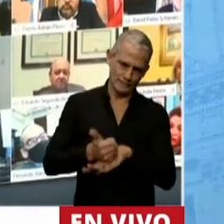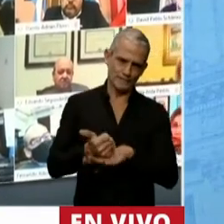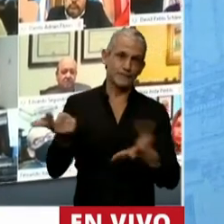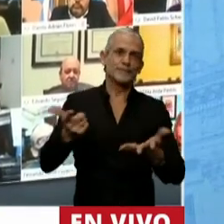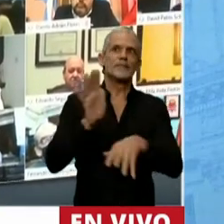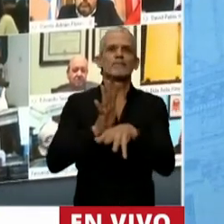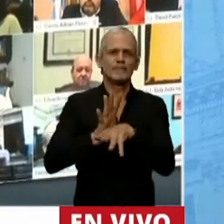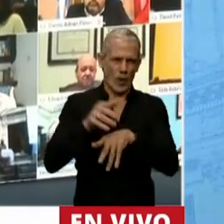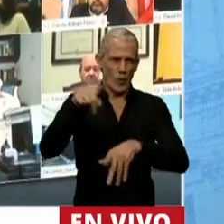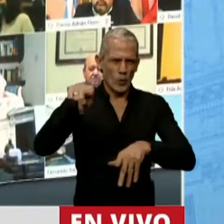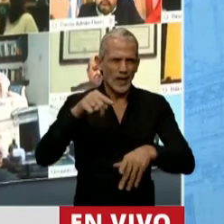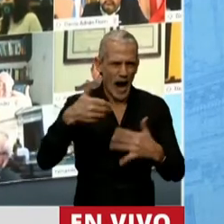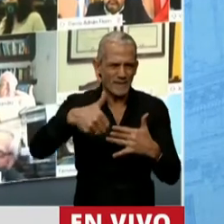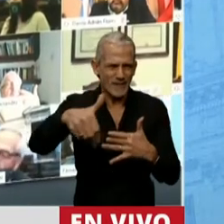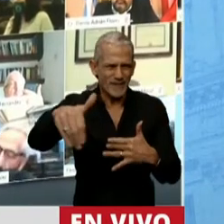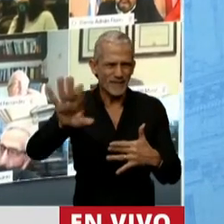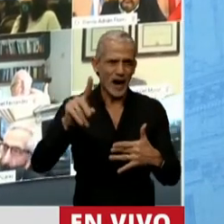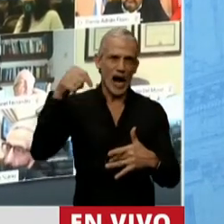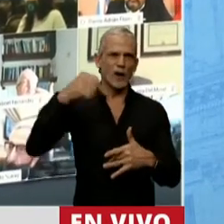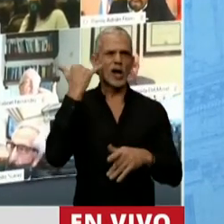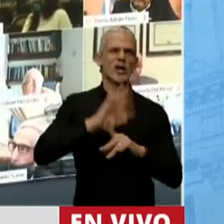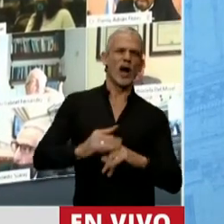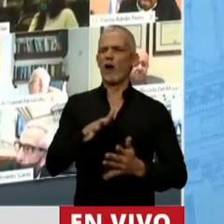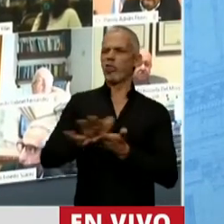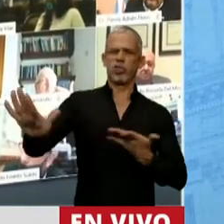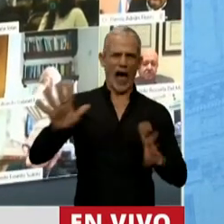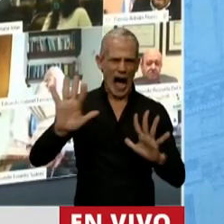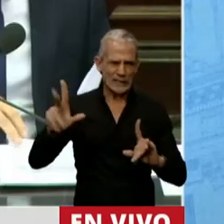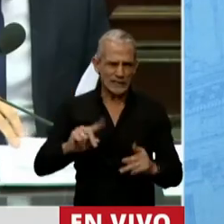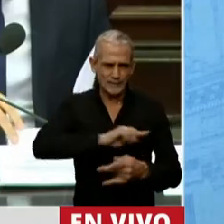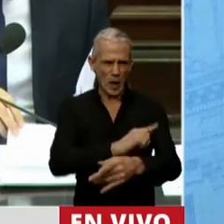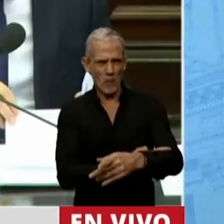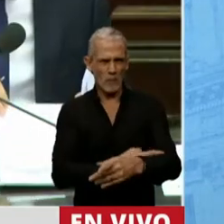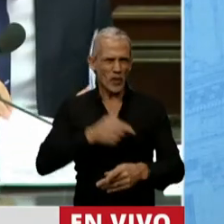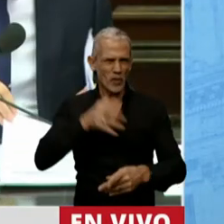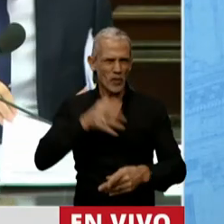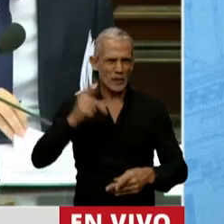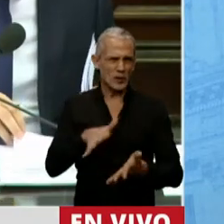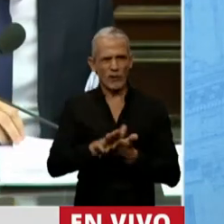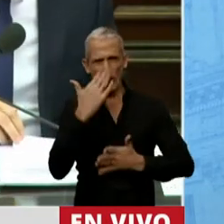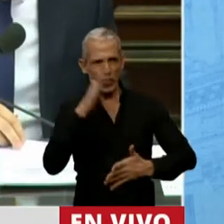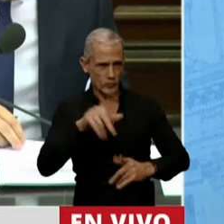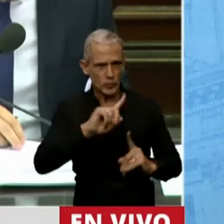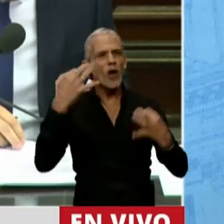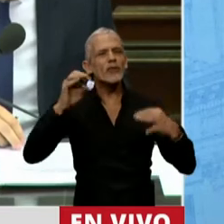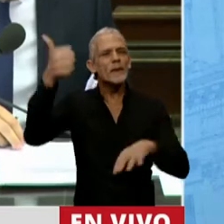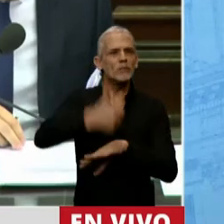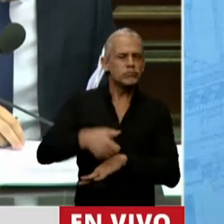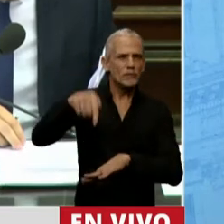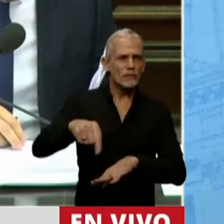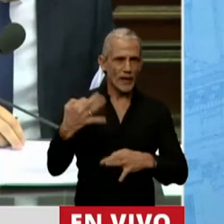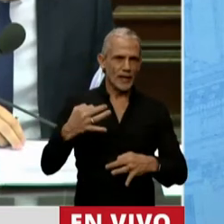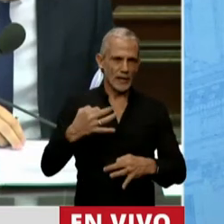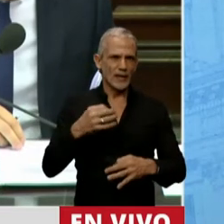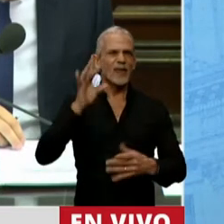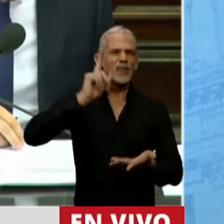señal de que piensa dejar de atropellar las atribuciones que le corresponden a este Congreso y evite gobernar por